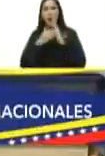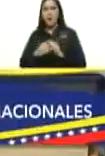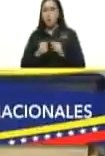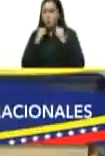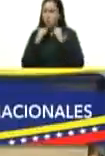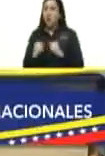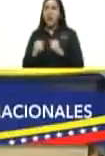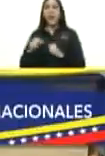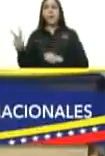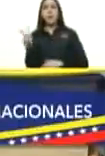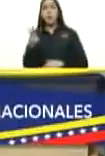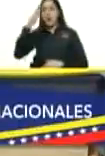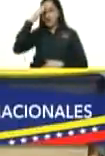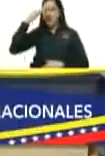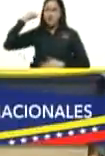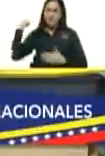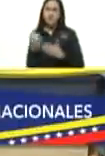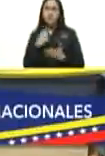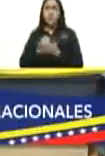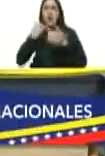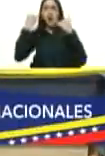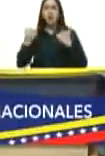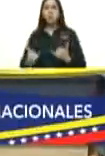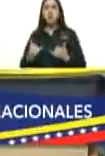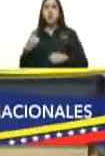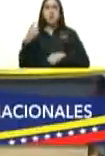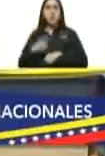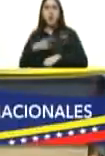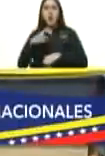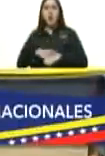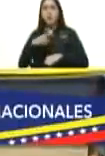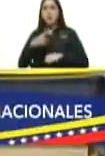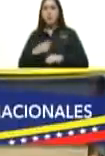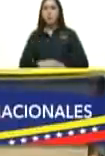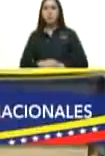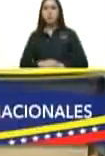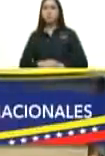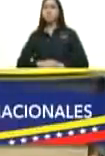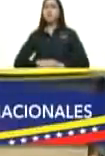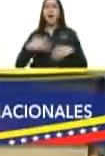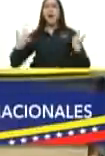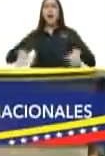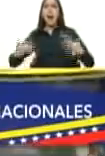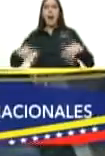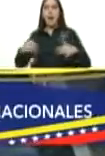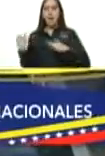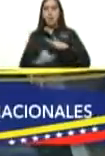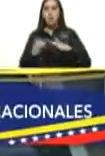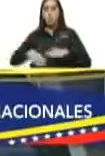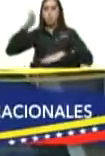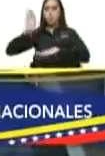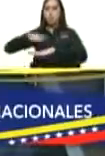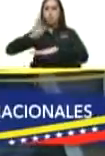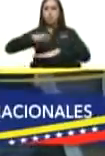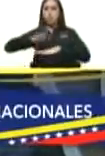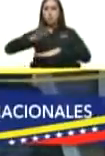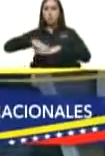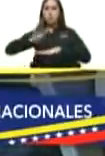sabe dar en su momento en su momento alerta a todas las instituciones venezolanas